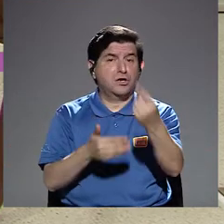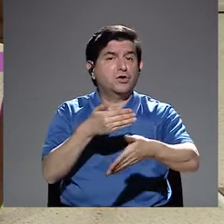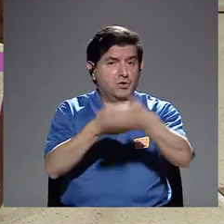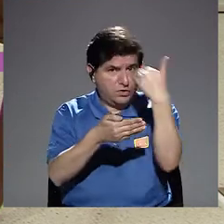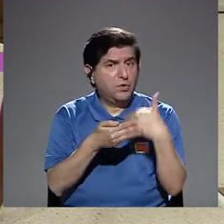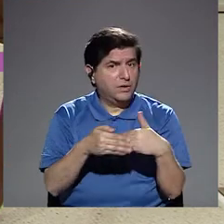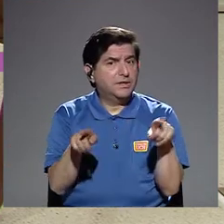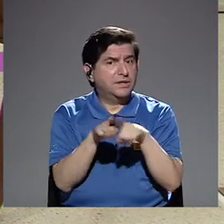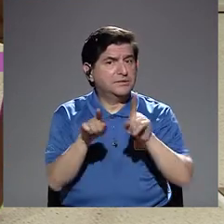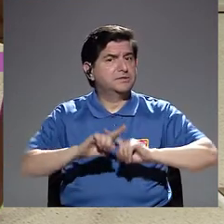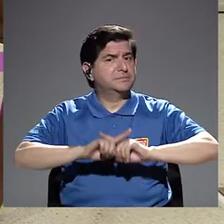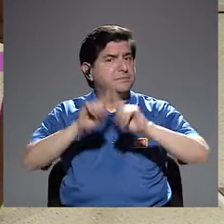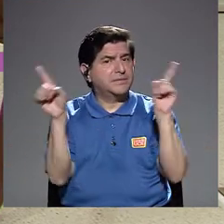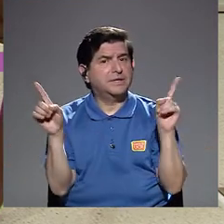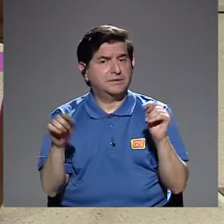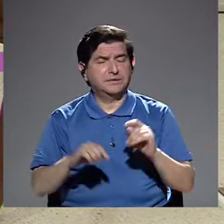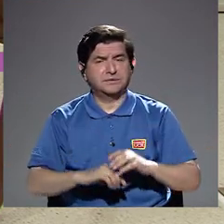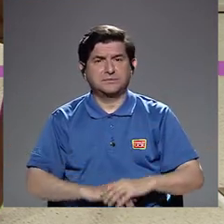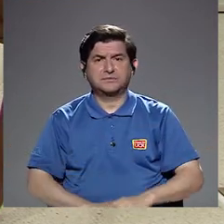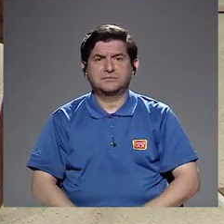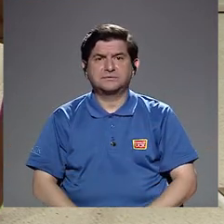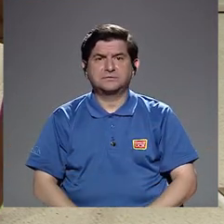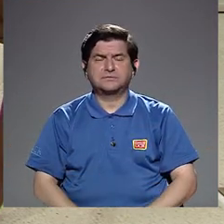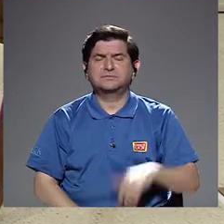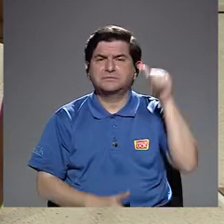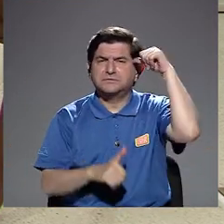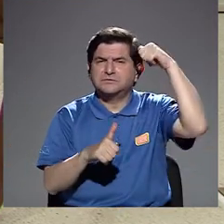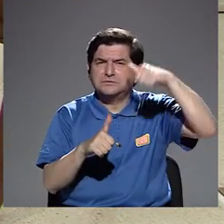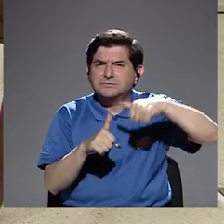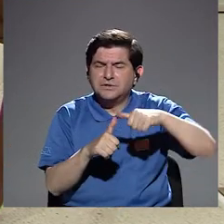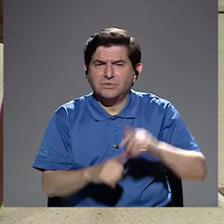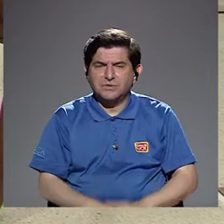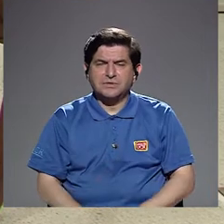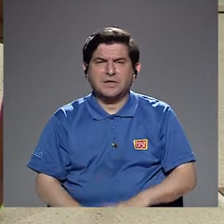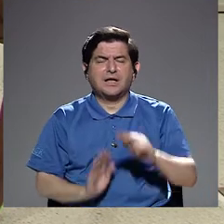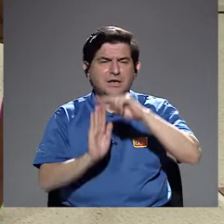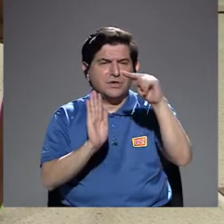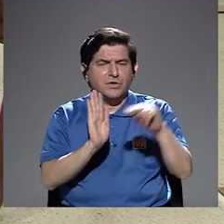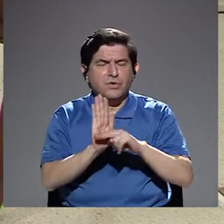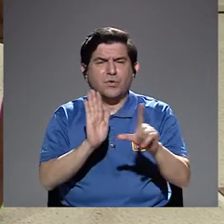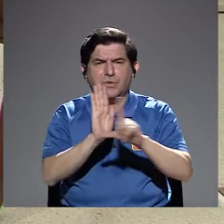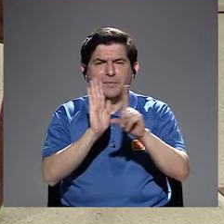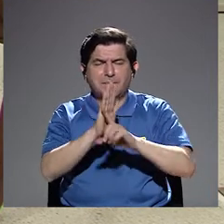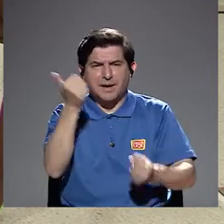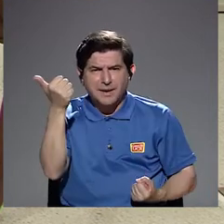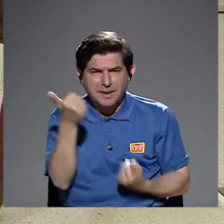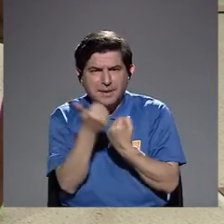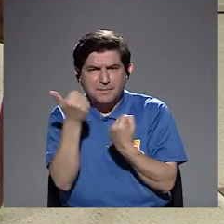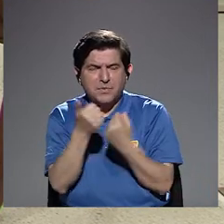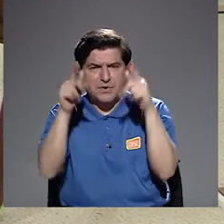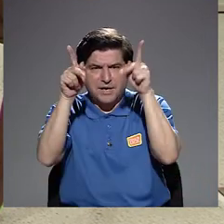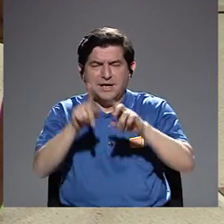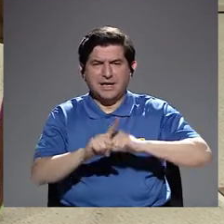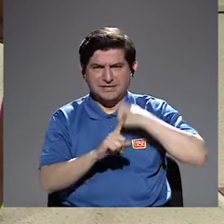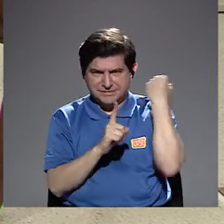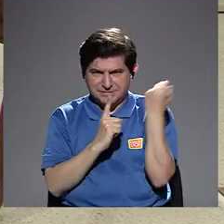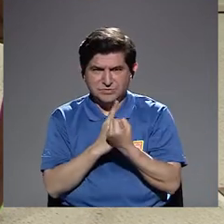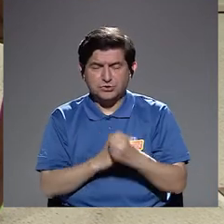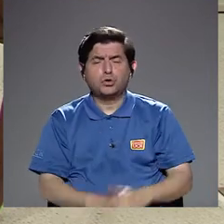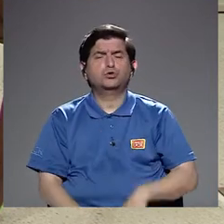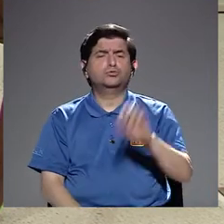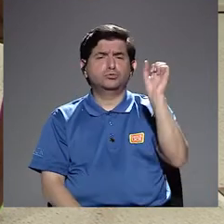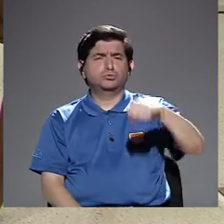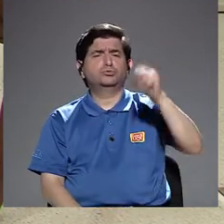mencionaba al principio también, pero digamos, recordar que hay un marco legal que puede apoyar a personas en esta situación.